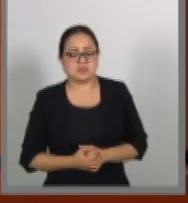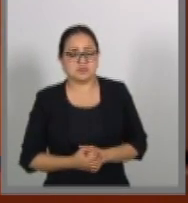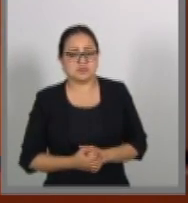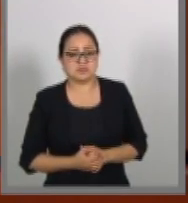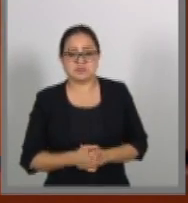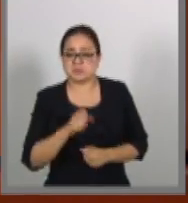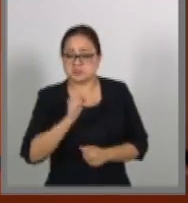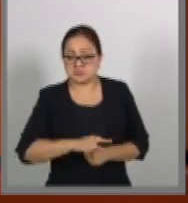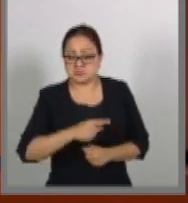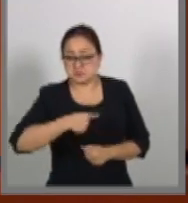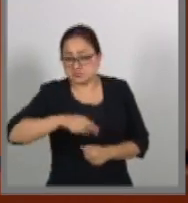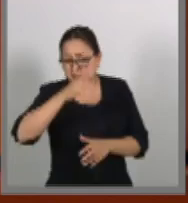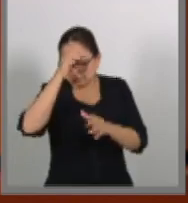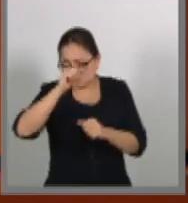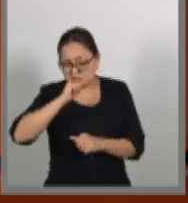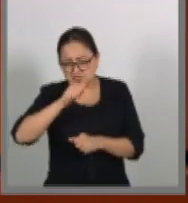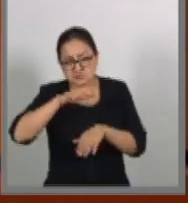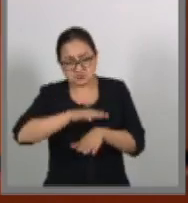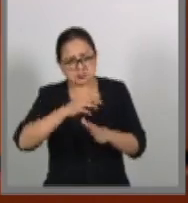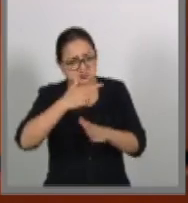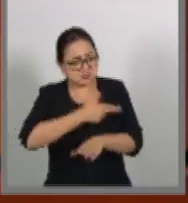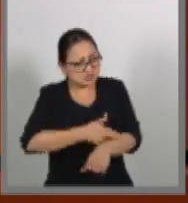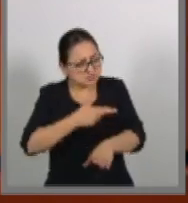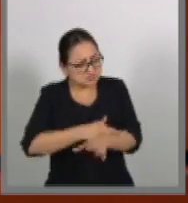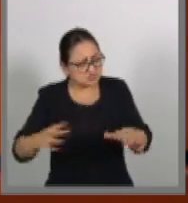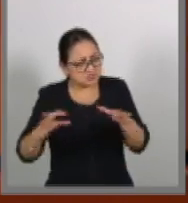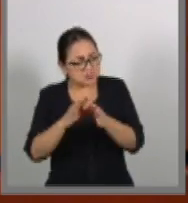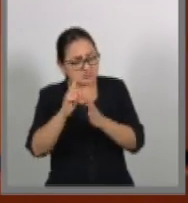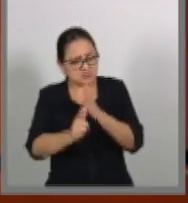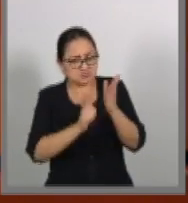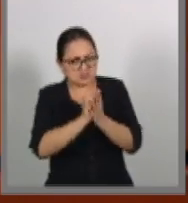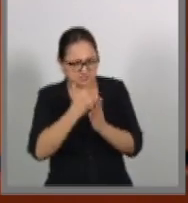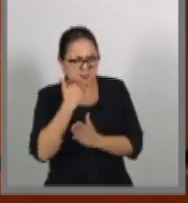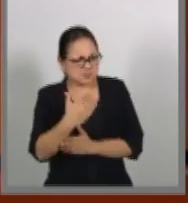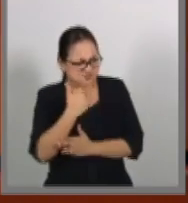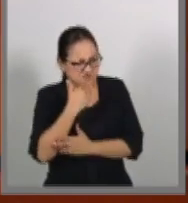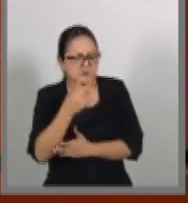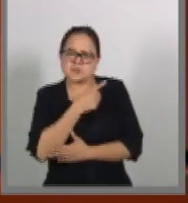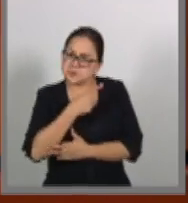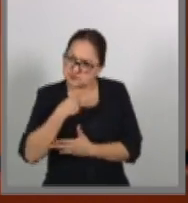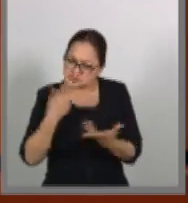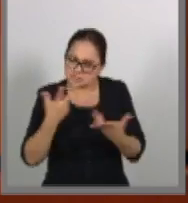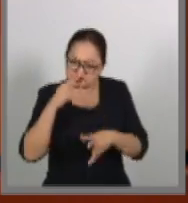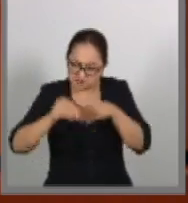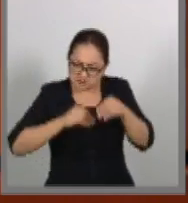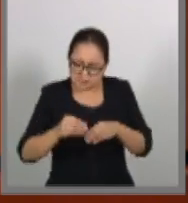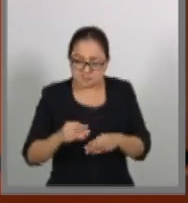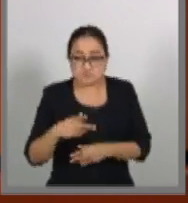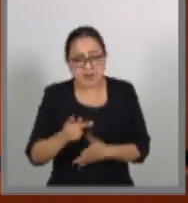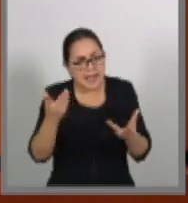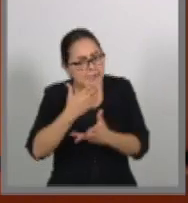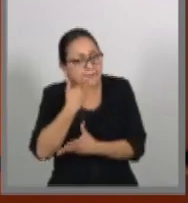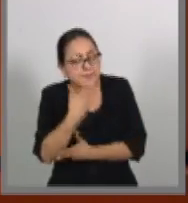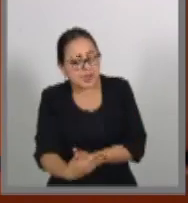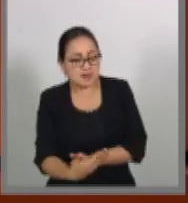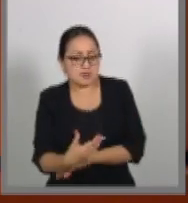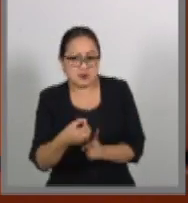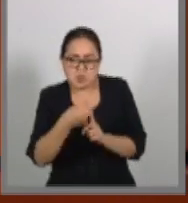No estamos en desacuerdo con la regulación, al contrario. Hay que hacerlo. Pero hay que hacerlo bien.